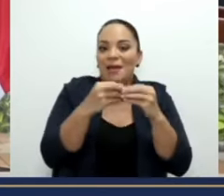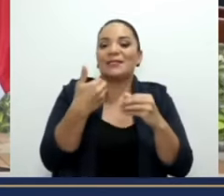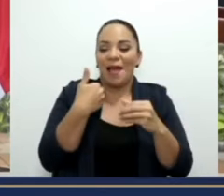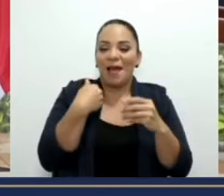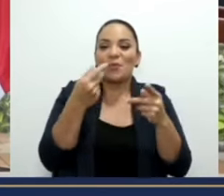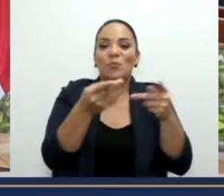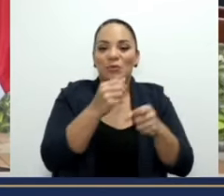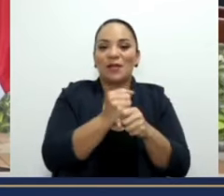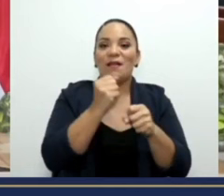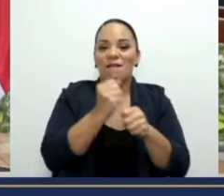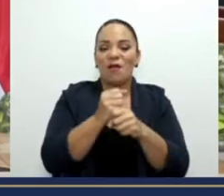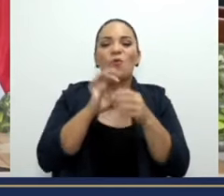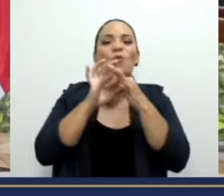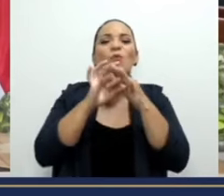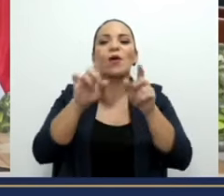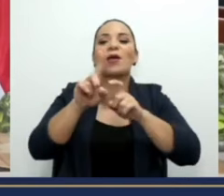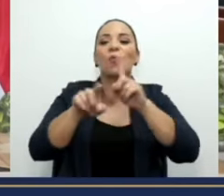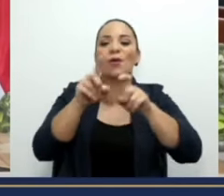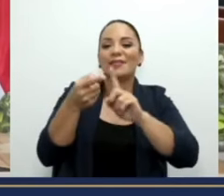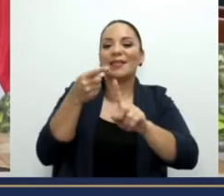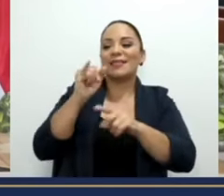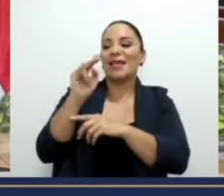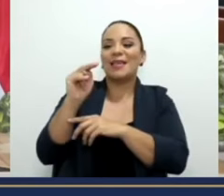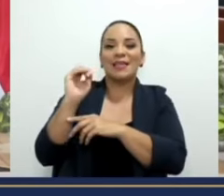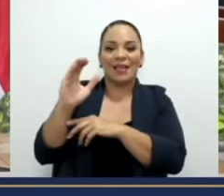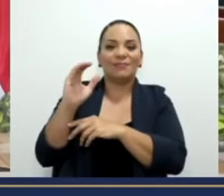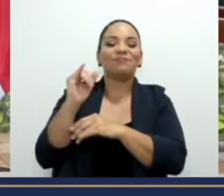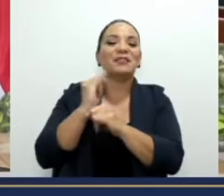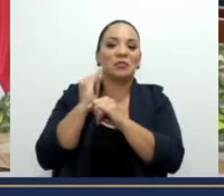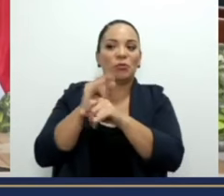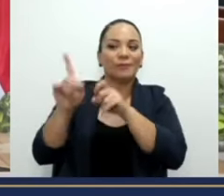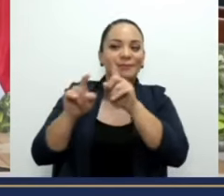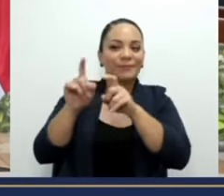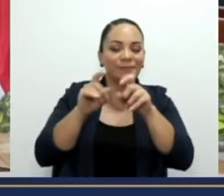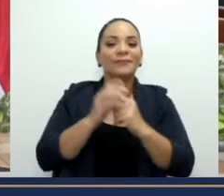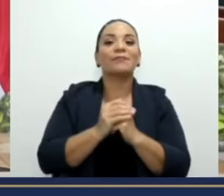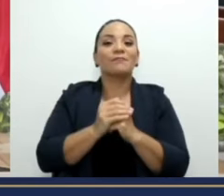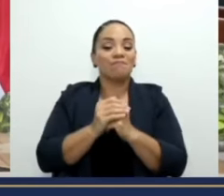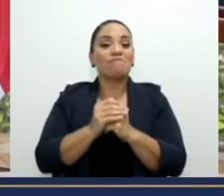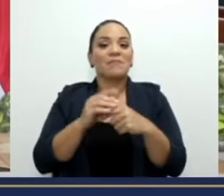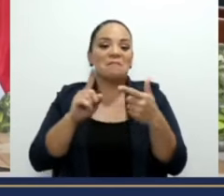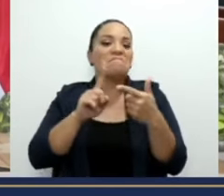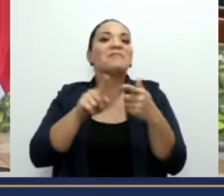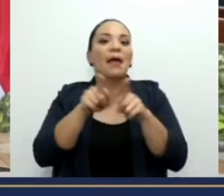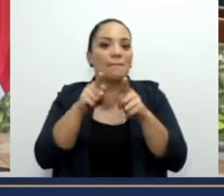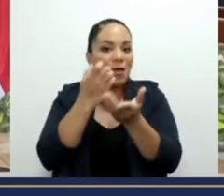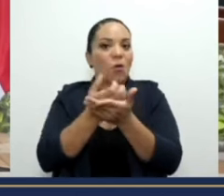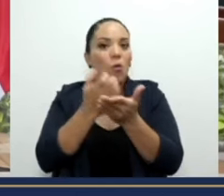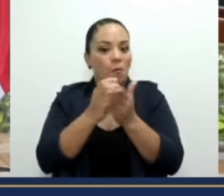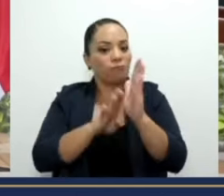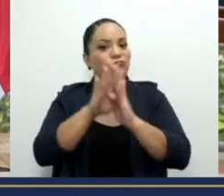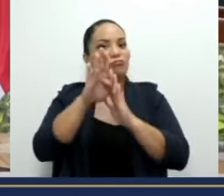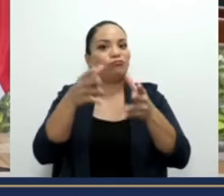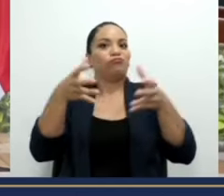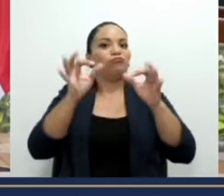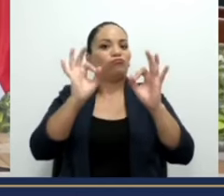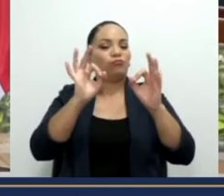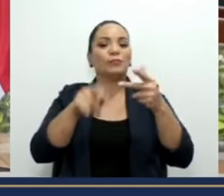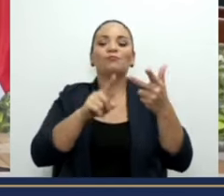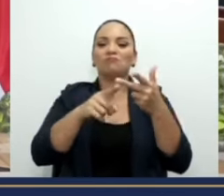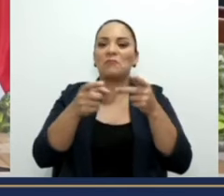encuesta del INEC. Condiciones macroeconómicas adecuadas, buen manejo de la economía